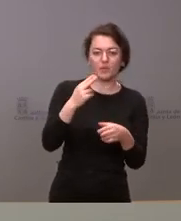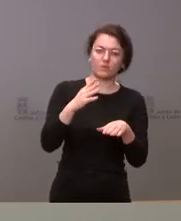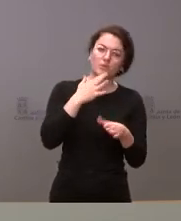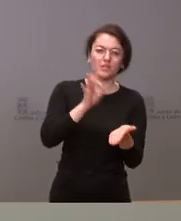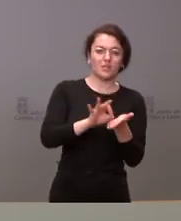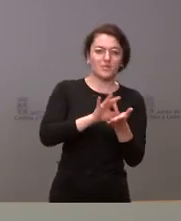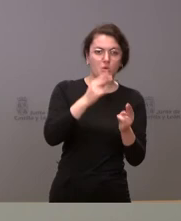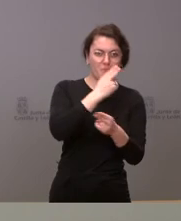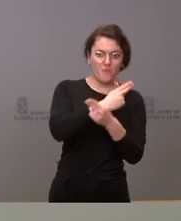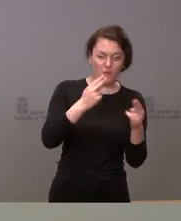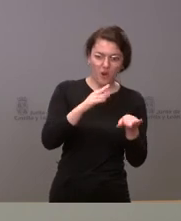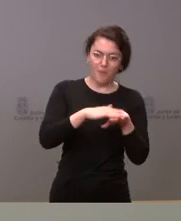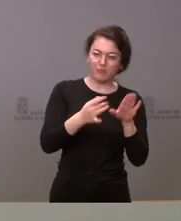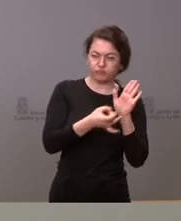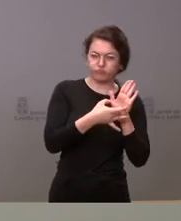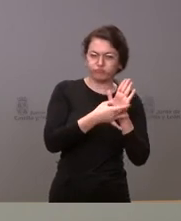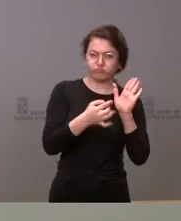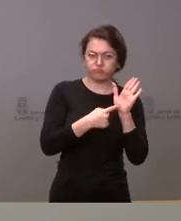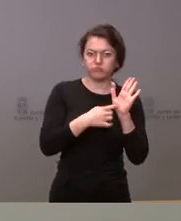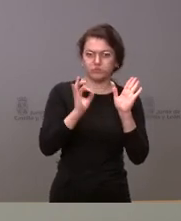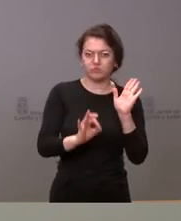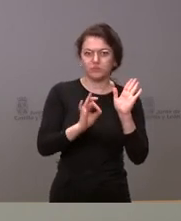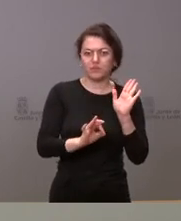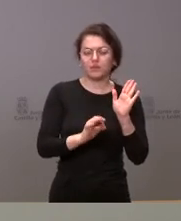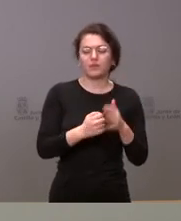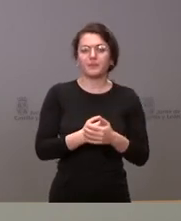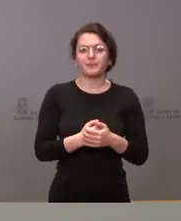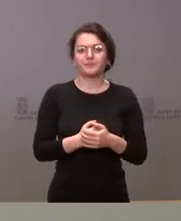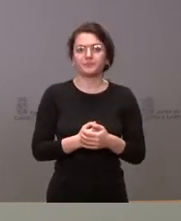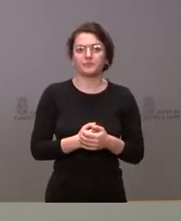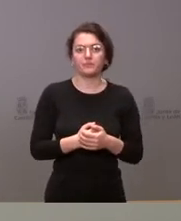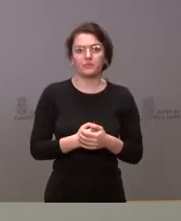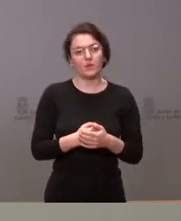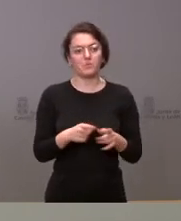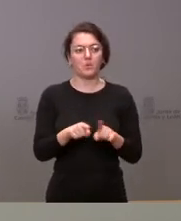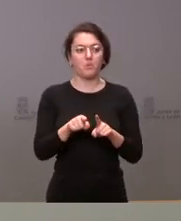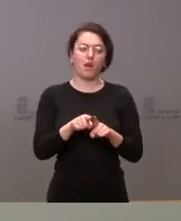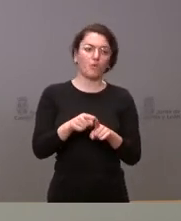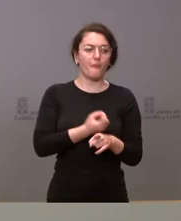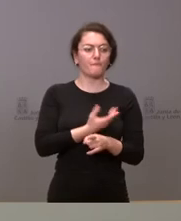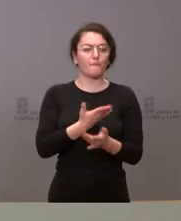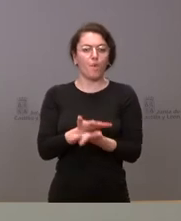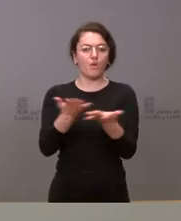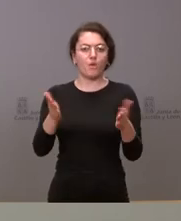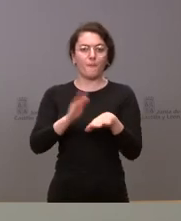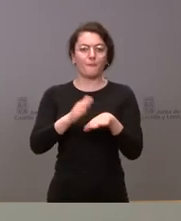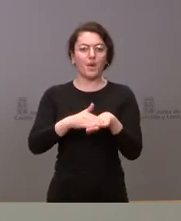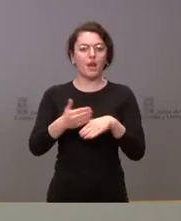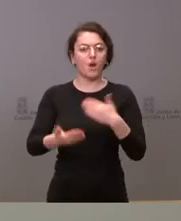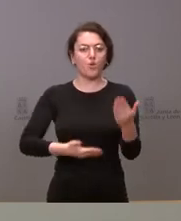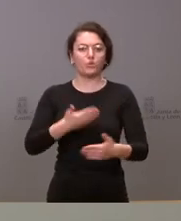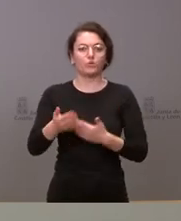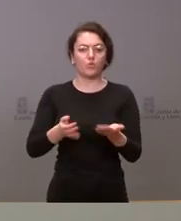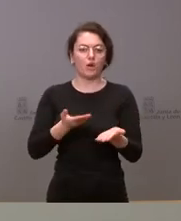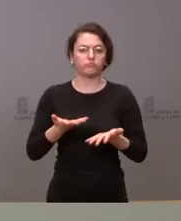con la calidad que prestamos en esos servicios públicos en nuestra comunidad autónoma y esa vocación por seguir serviendo a las personas de esta